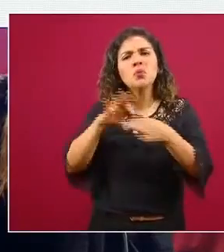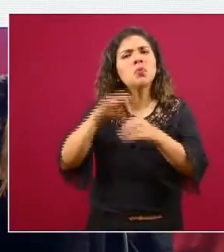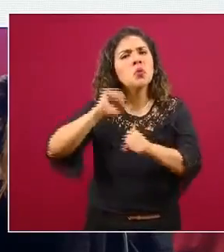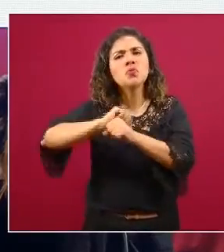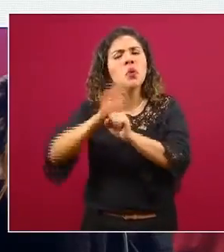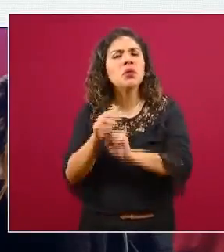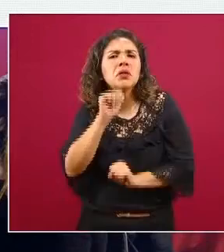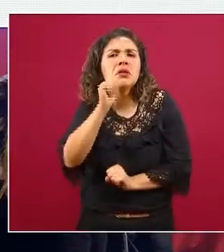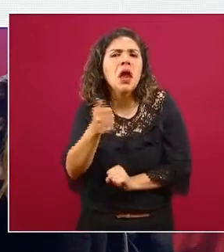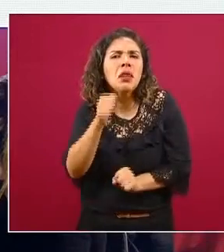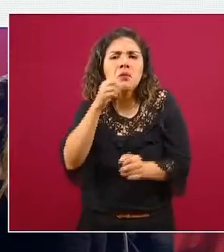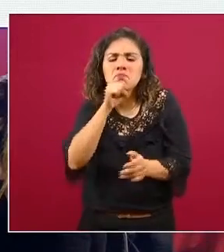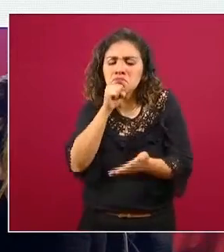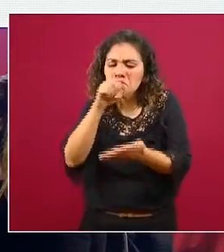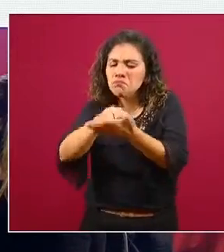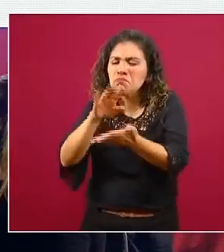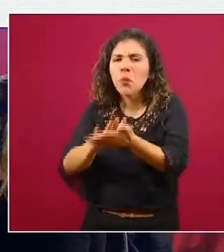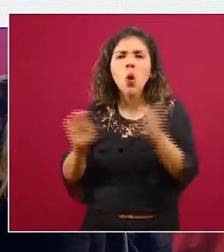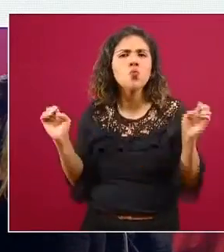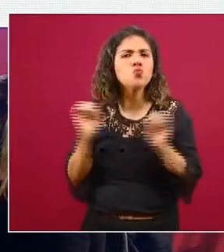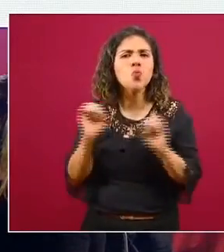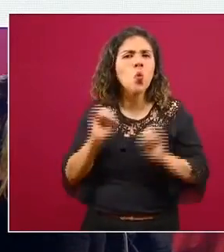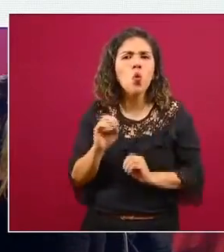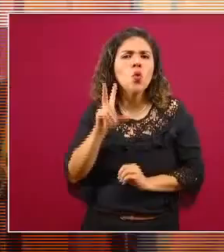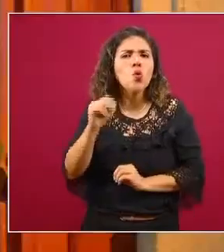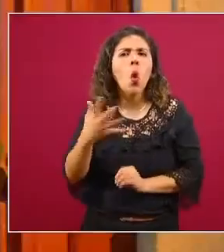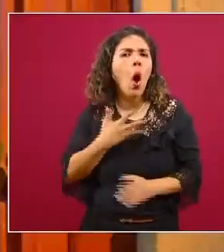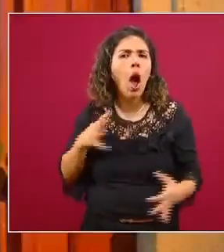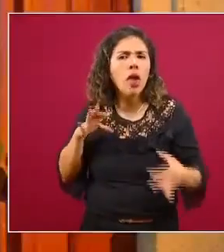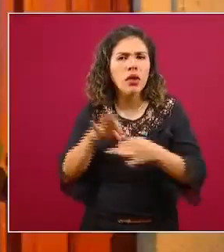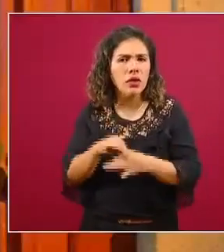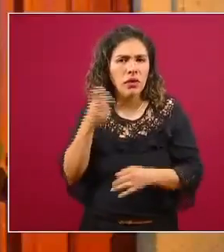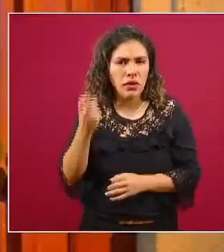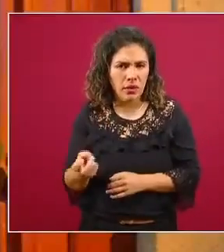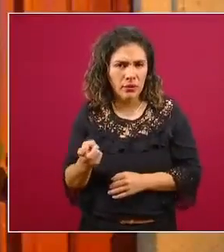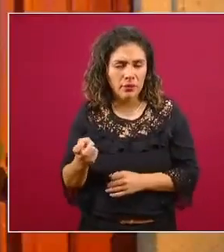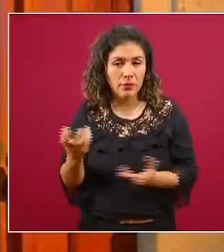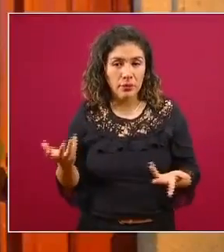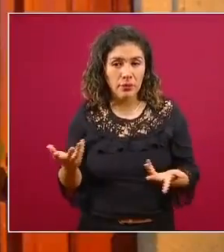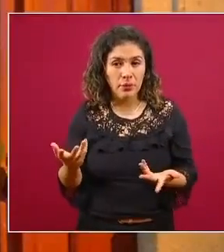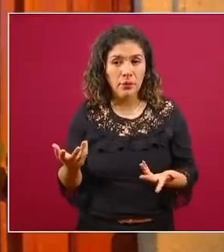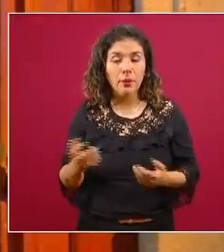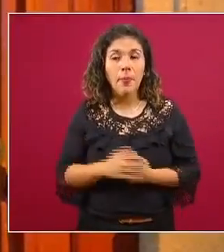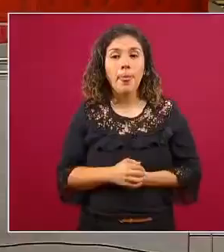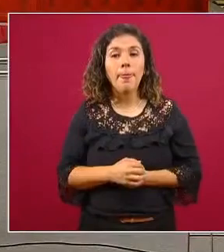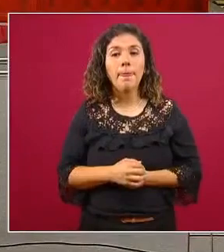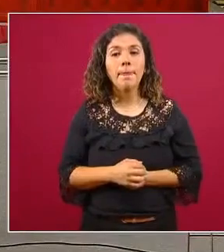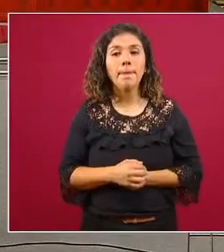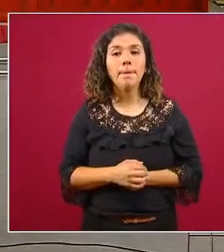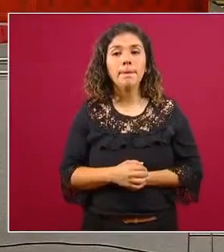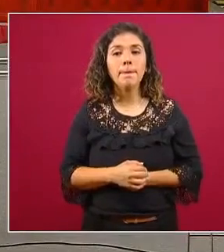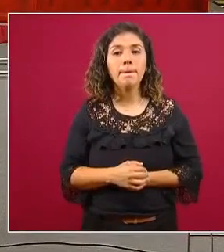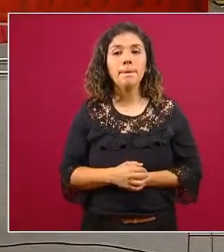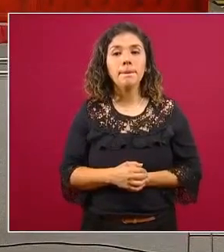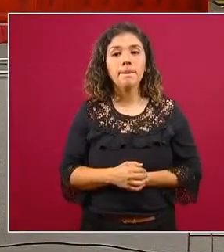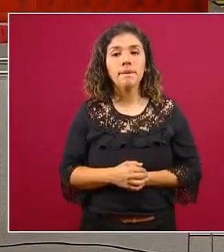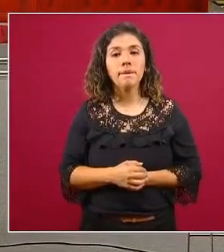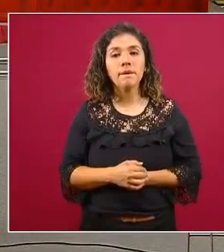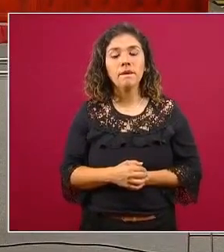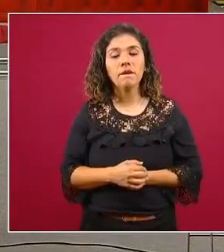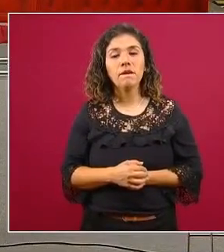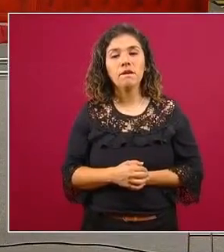por lo menos en el registro en el acta de defunción se tenga ese diagnóstico mencionado entonces si me das la siguiente este es un trabajo